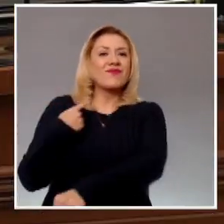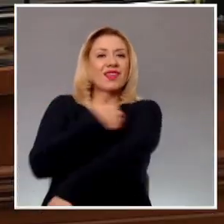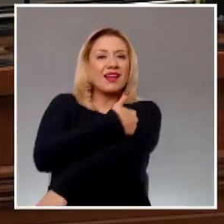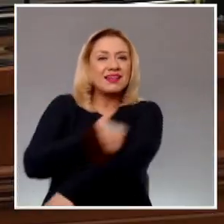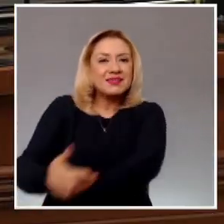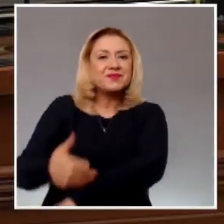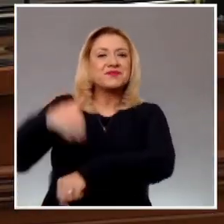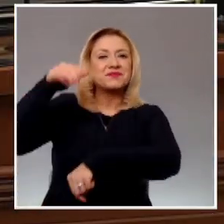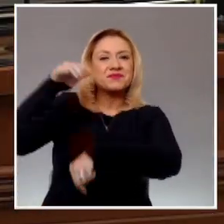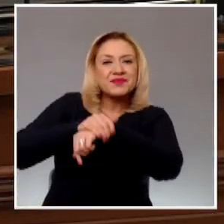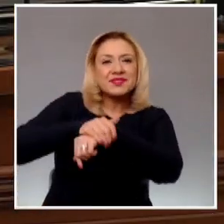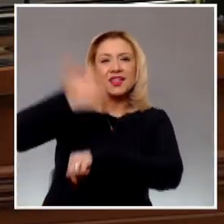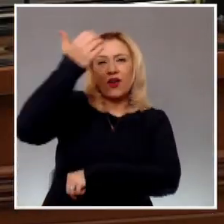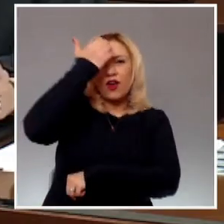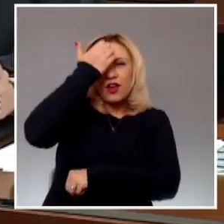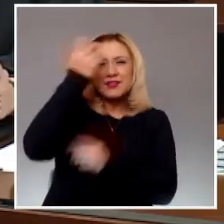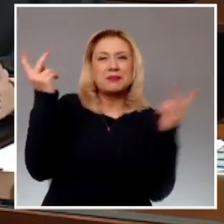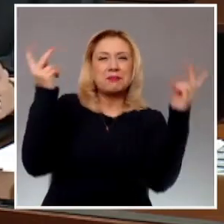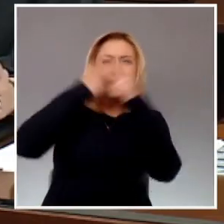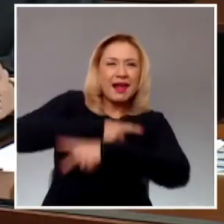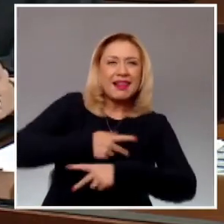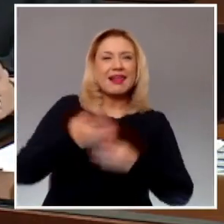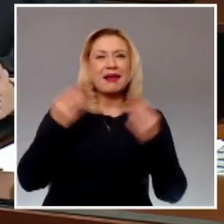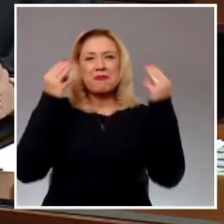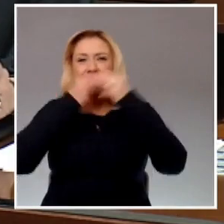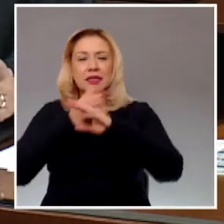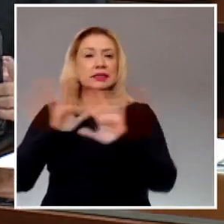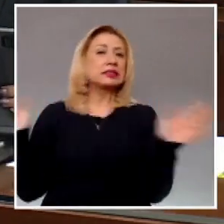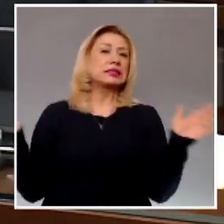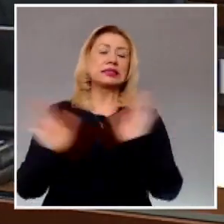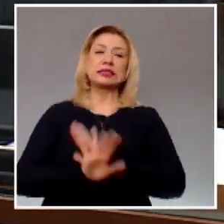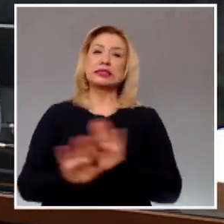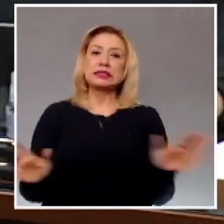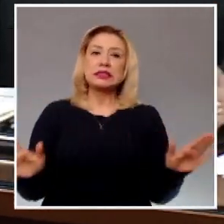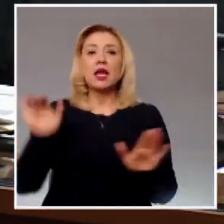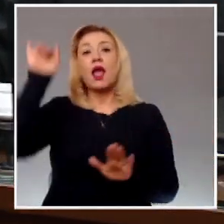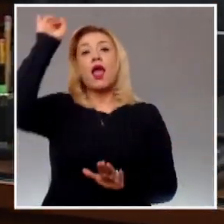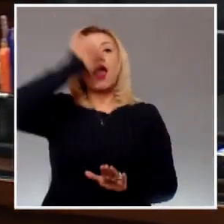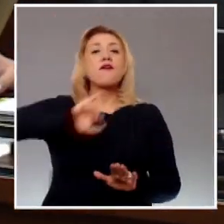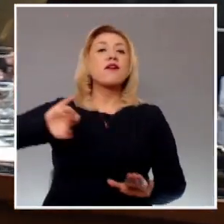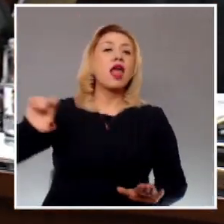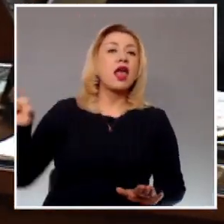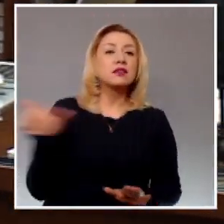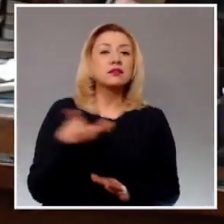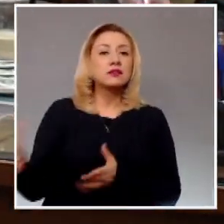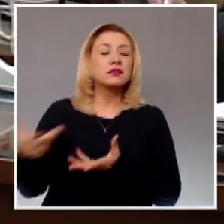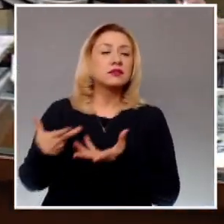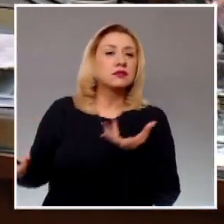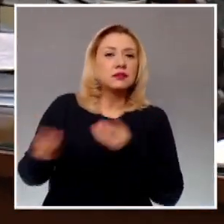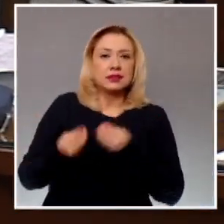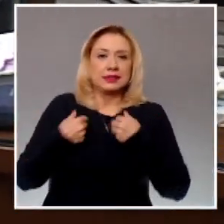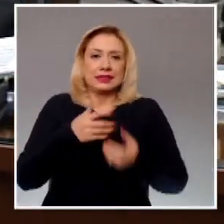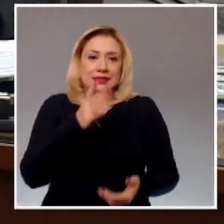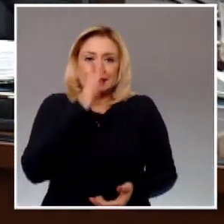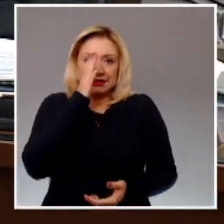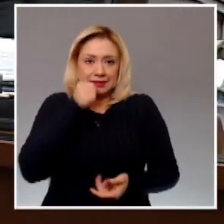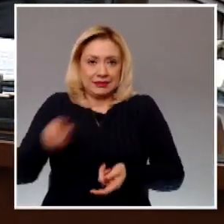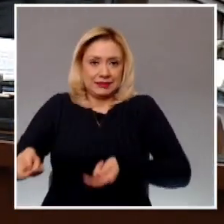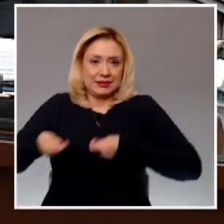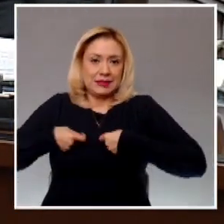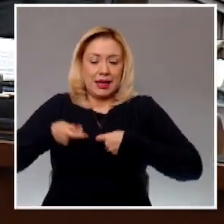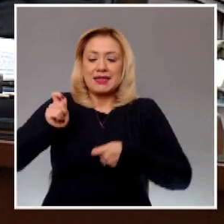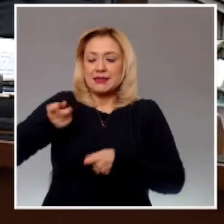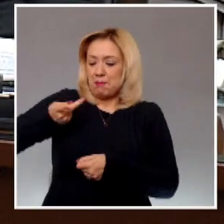interesados, sus representantes, patronos o defensores, tener interés personal en el asunto a